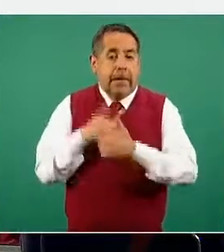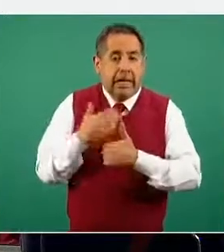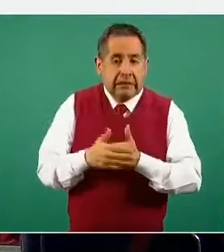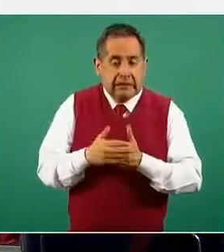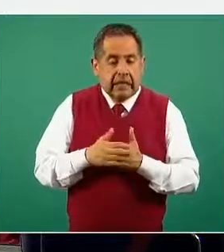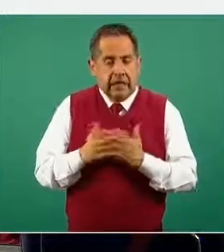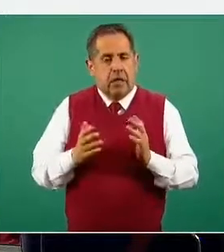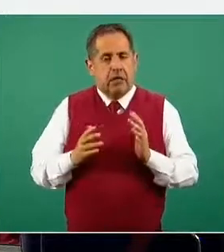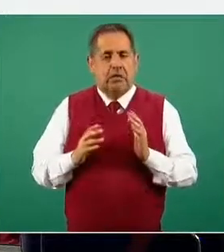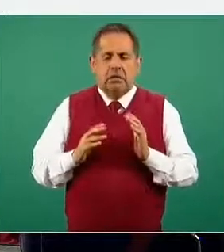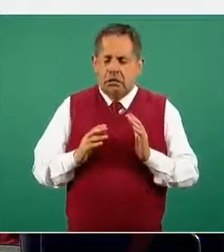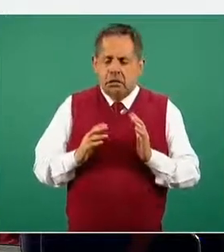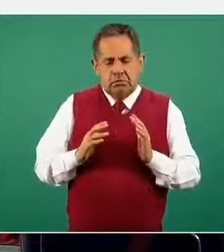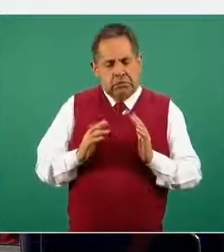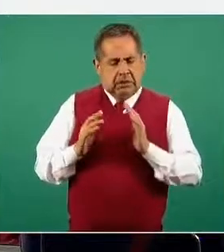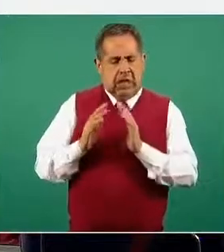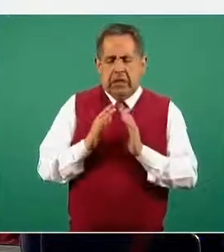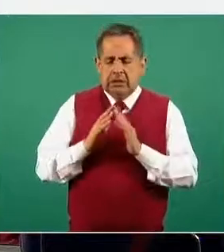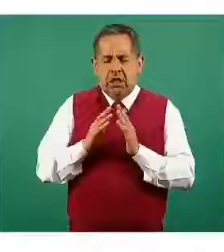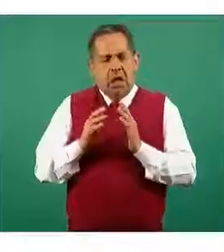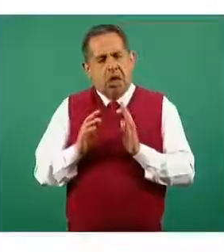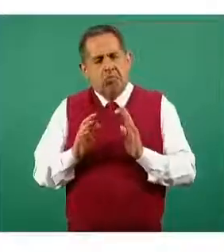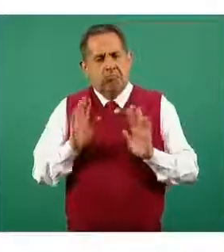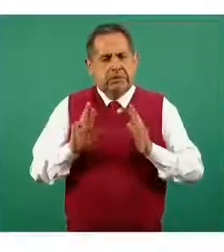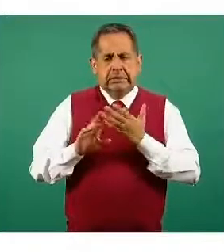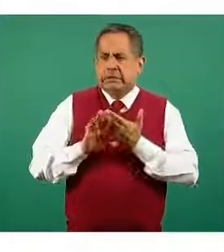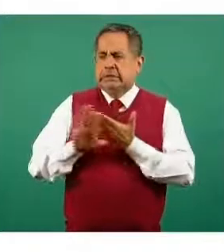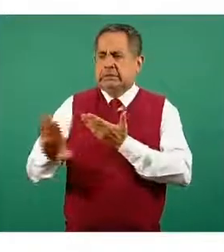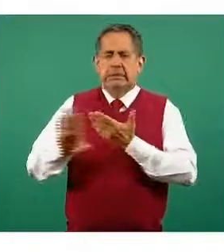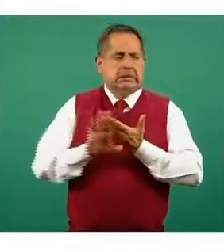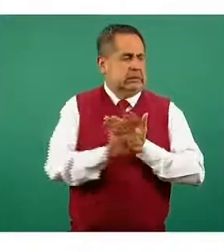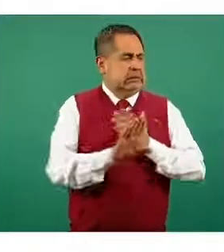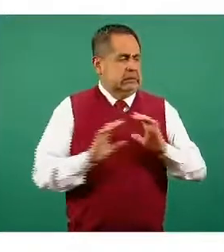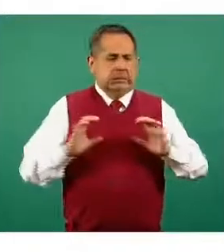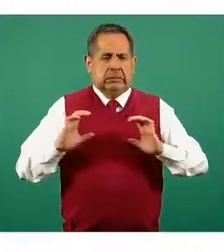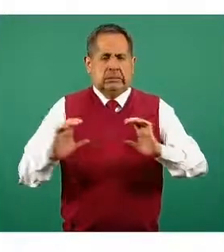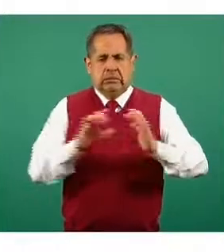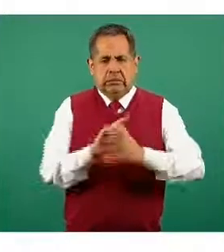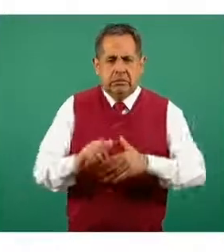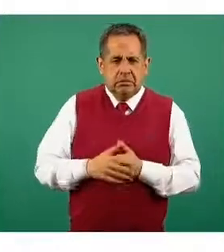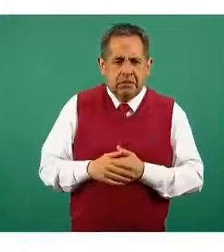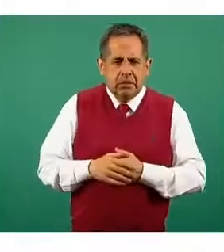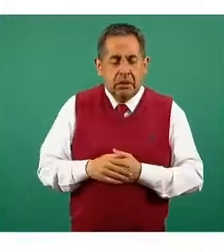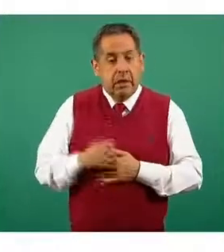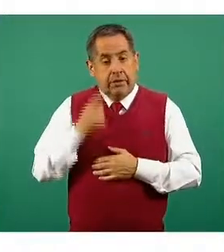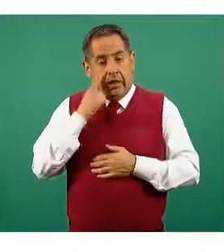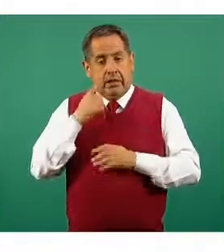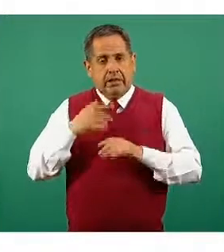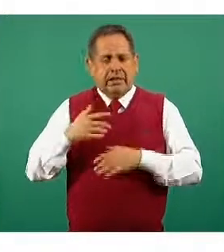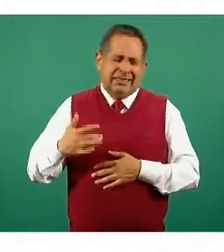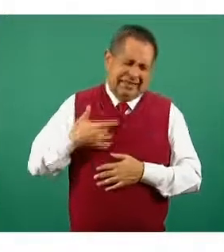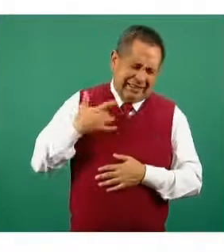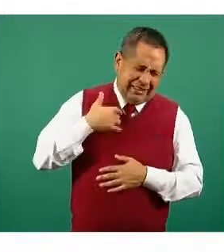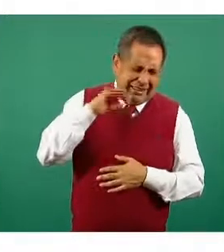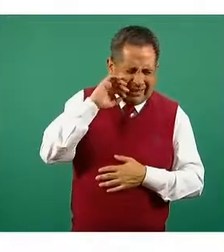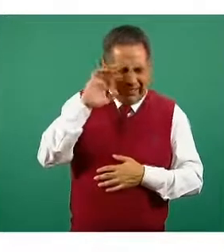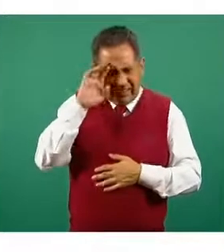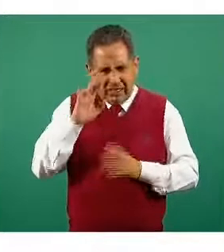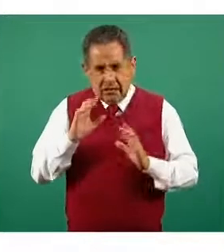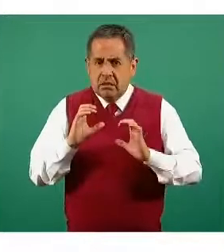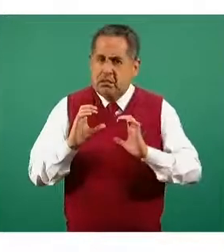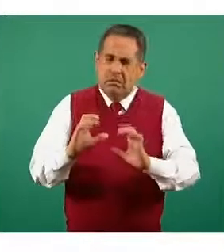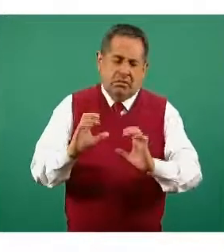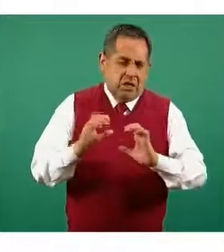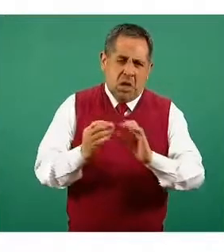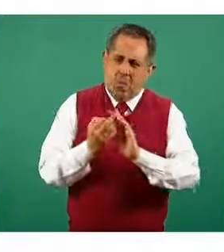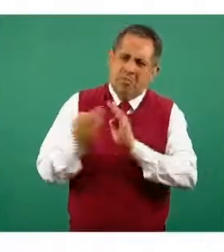en casa pueden tomar unas ciertas medidas cuando están con síntomas o cuando no lo están es muy